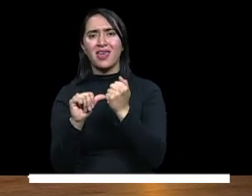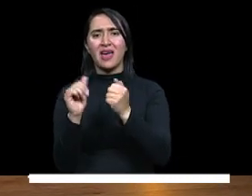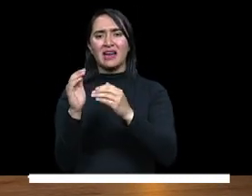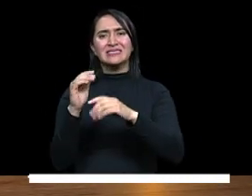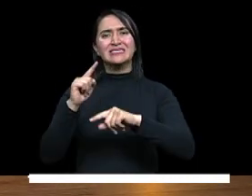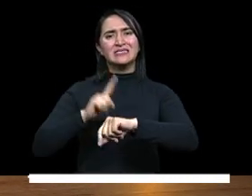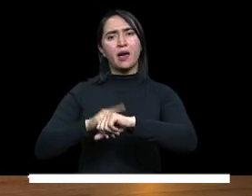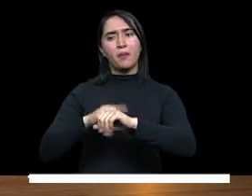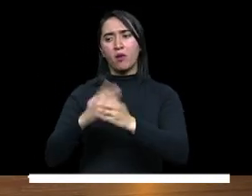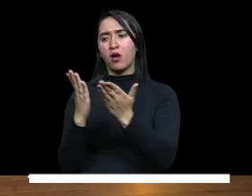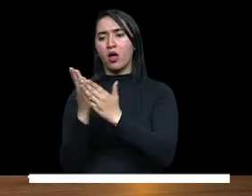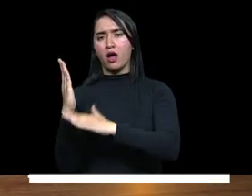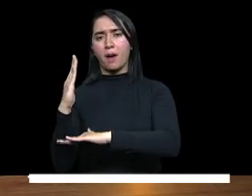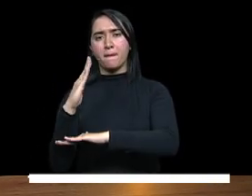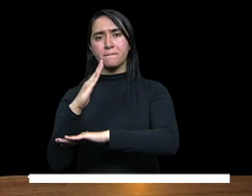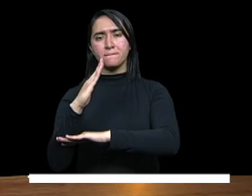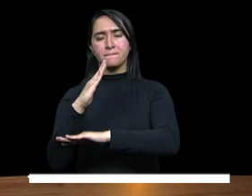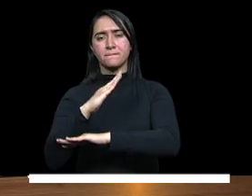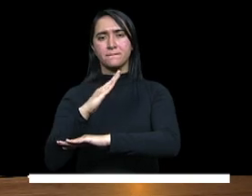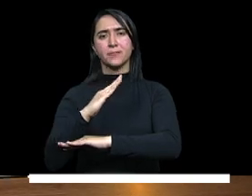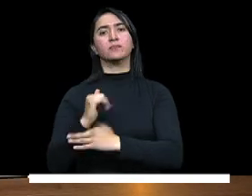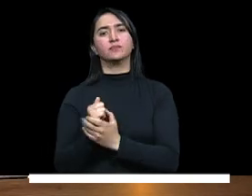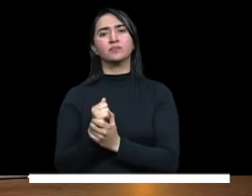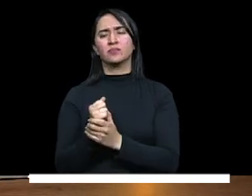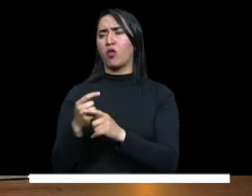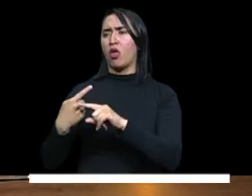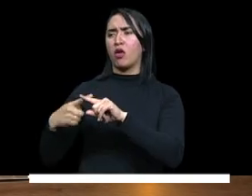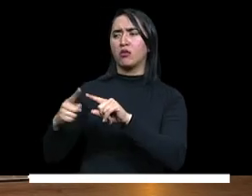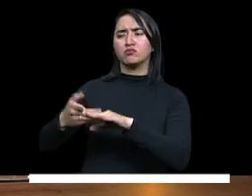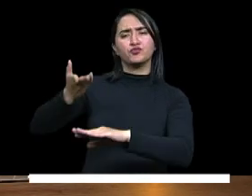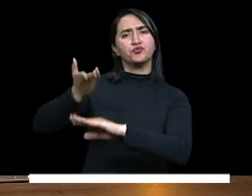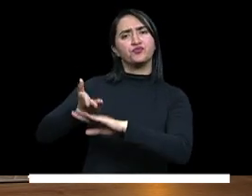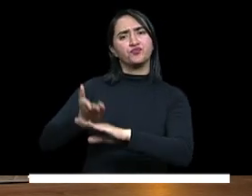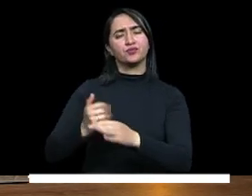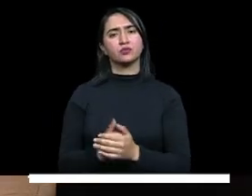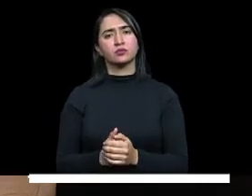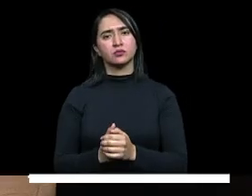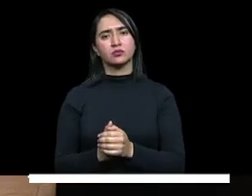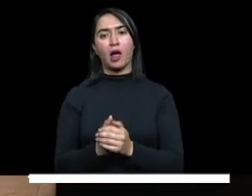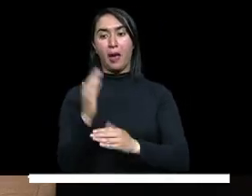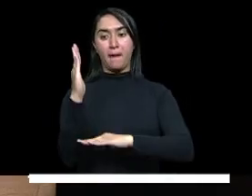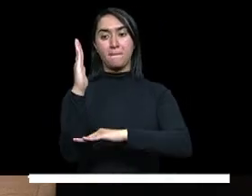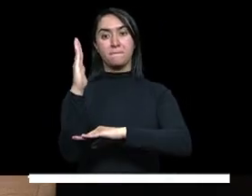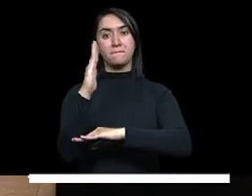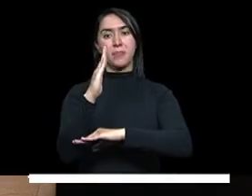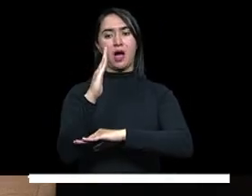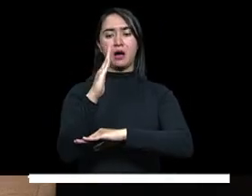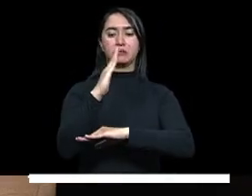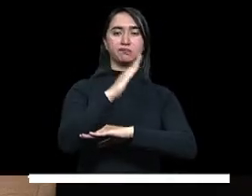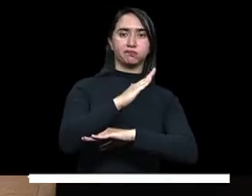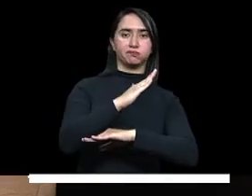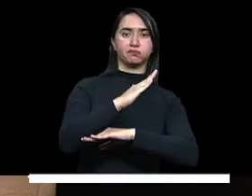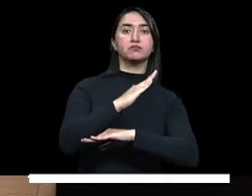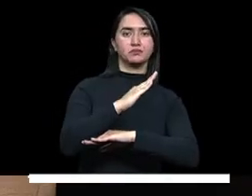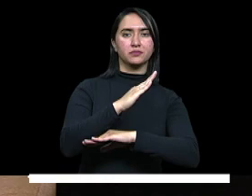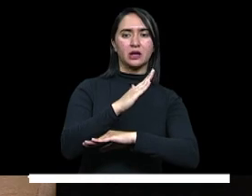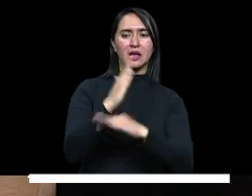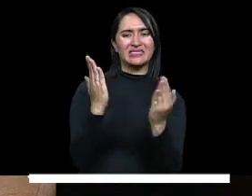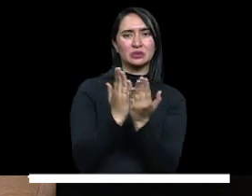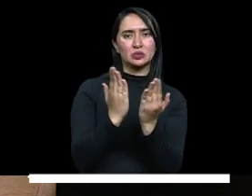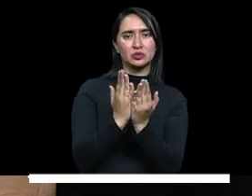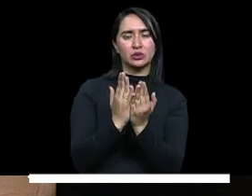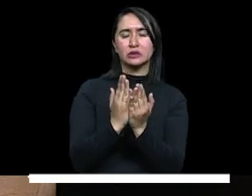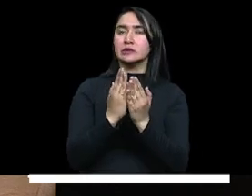entre otros desafíos y otras iniciativas. Ampliar el tiempo escolar es fundamental.